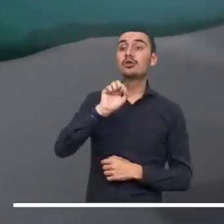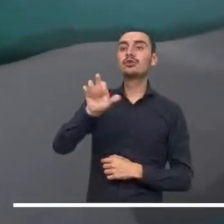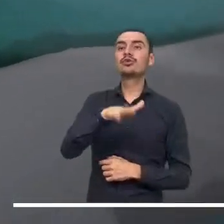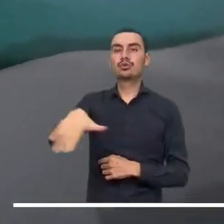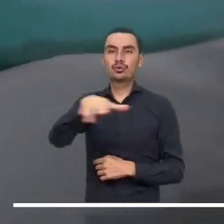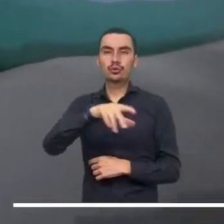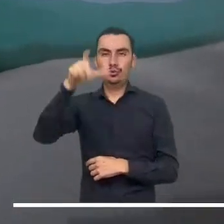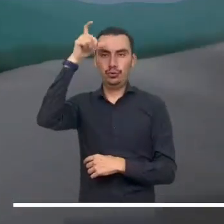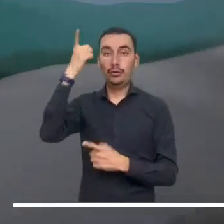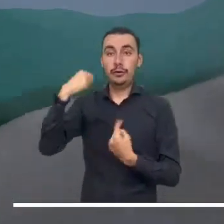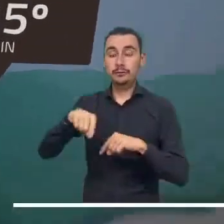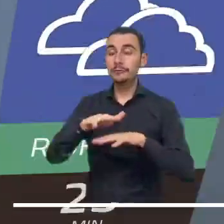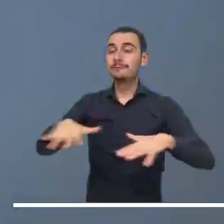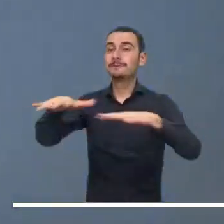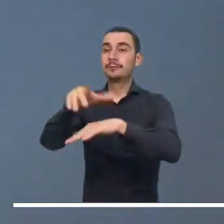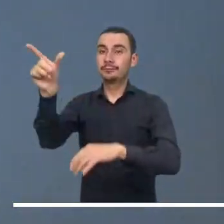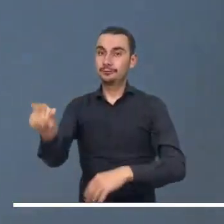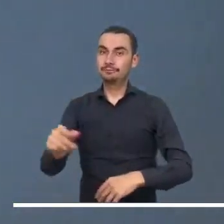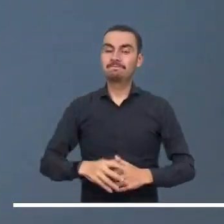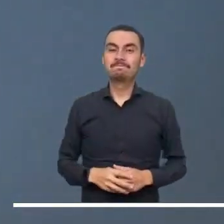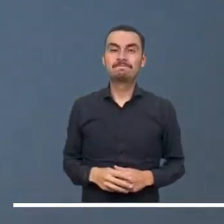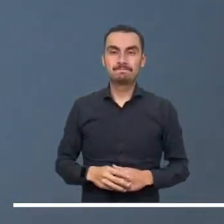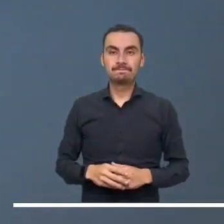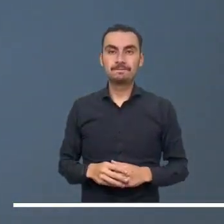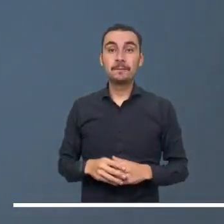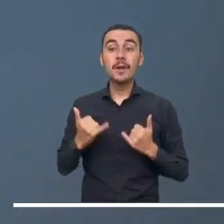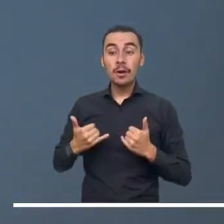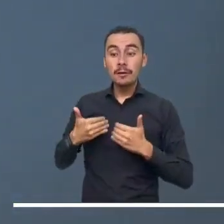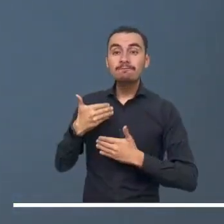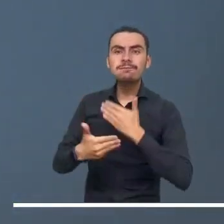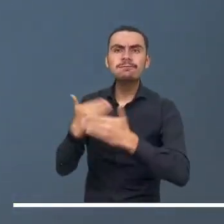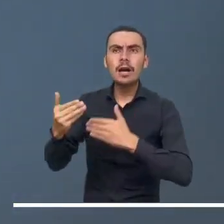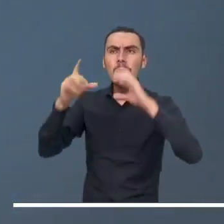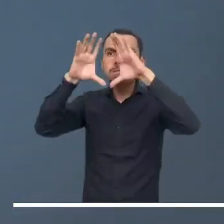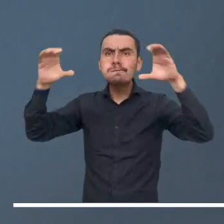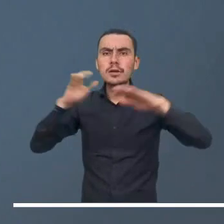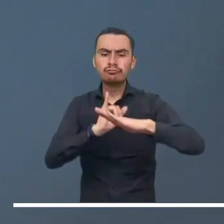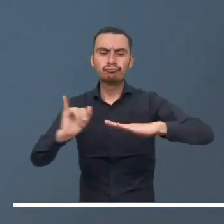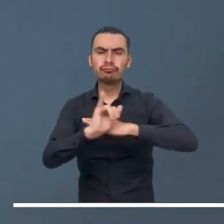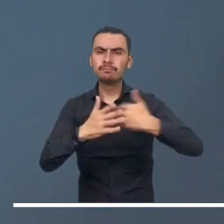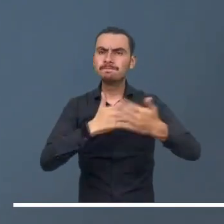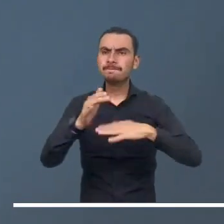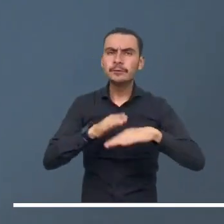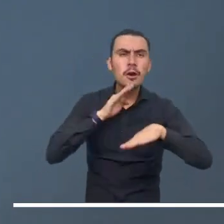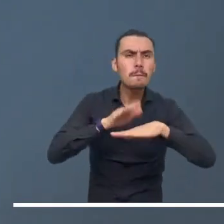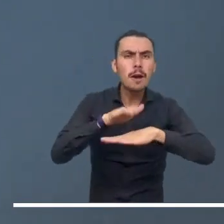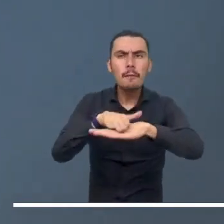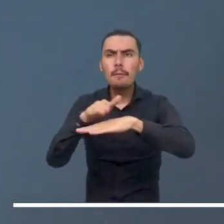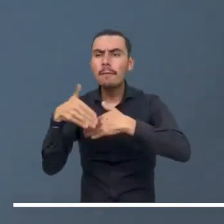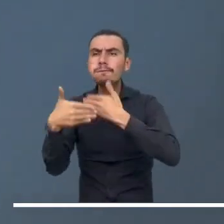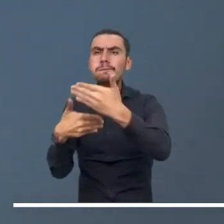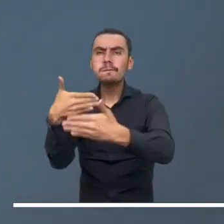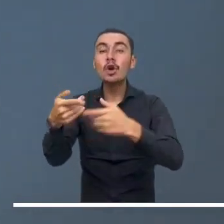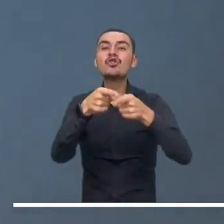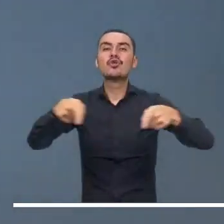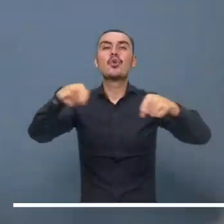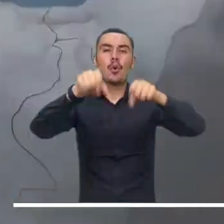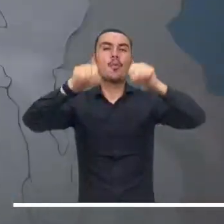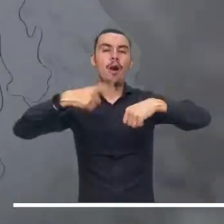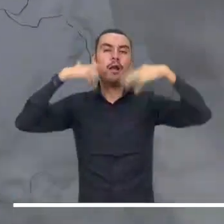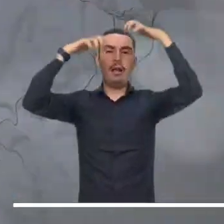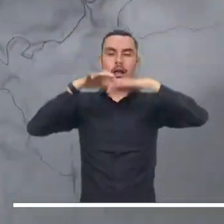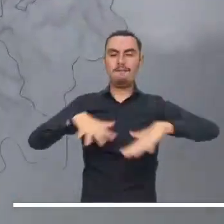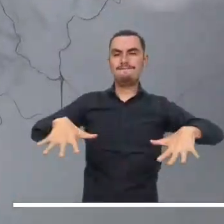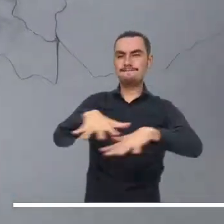Nevada y Córdoba. La nubosidad seguirá aumentando en el archipiélago de San Andrés y Providencia, por lo que no se descartan